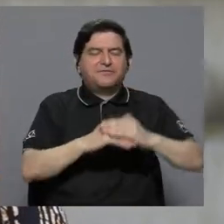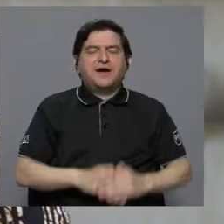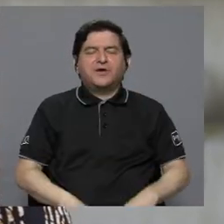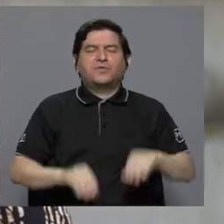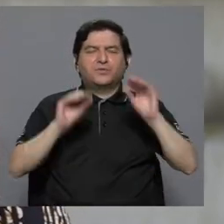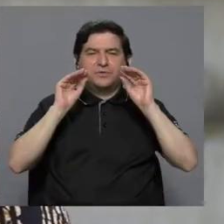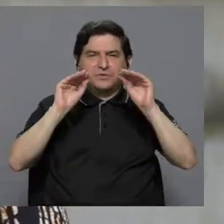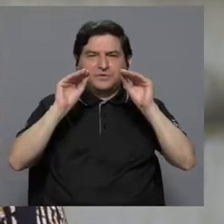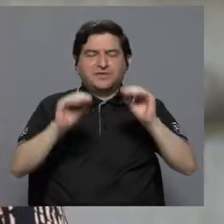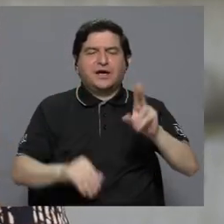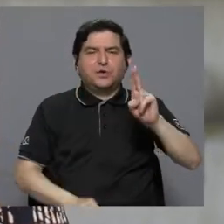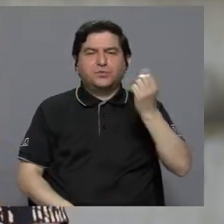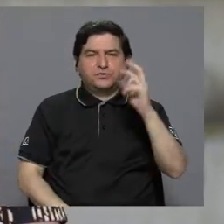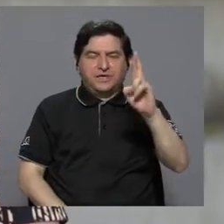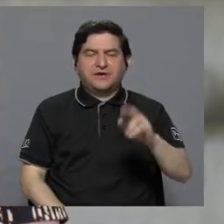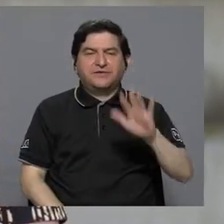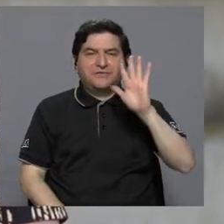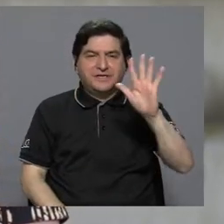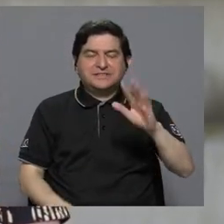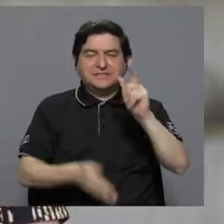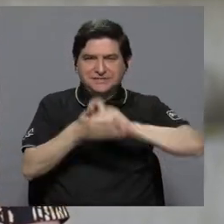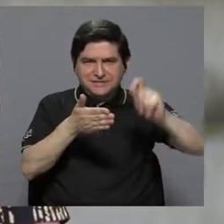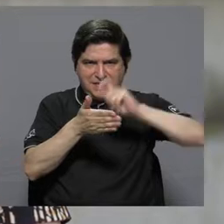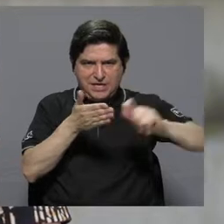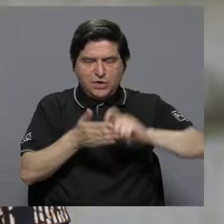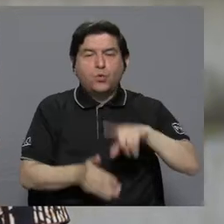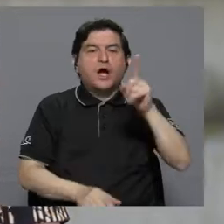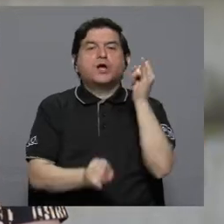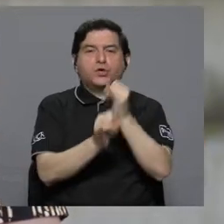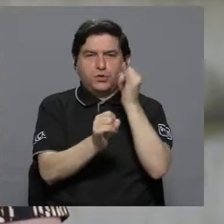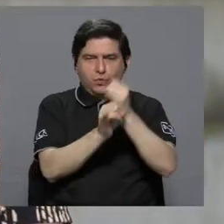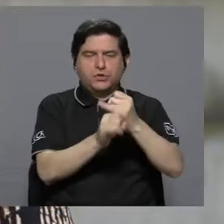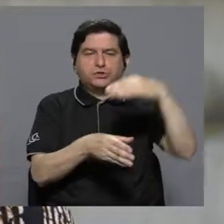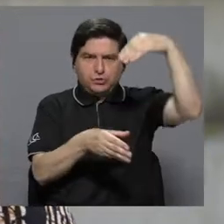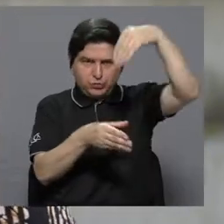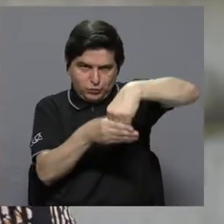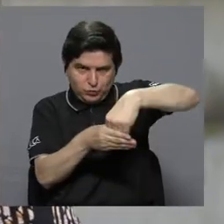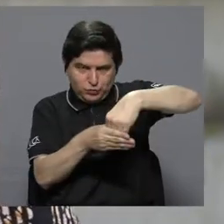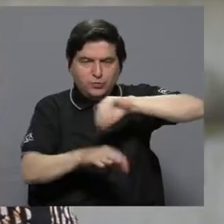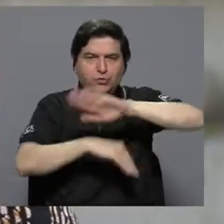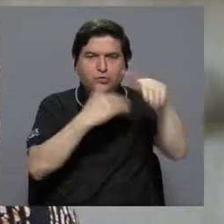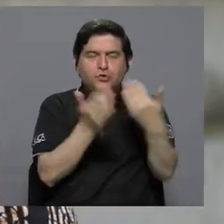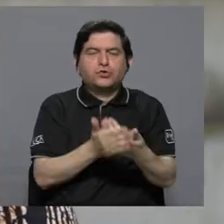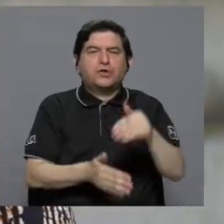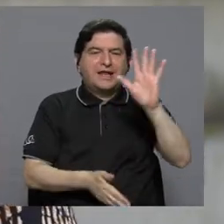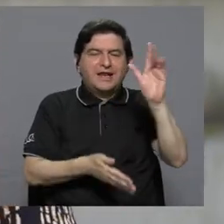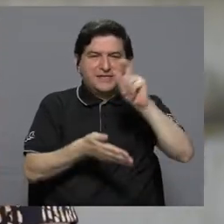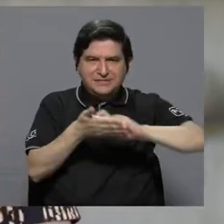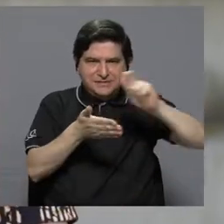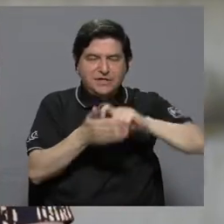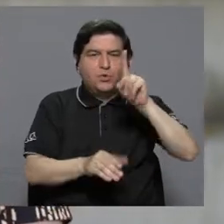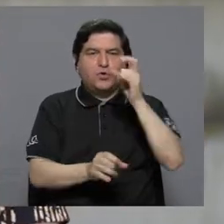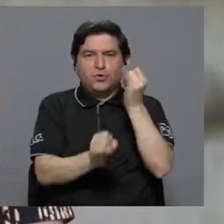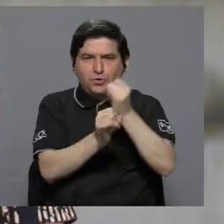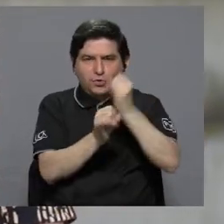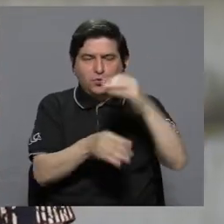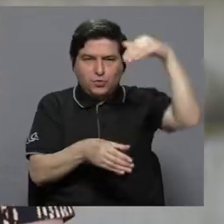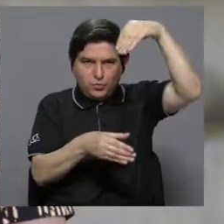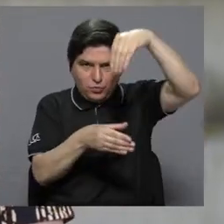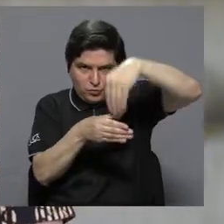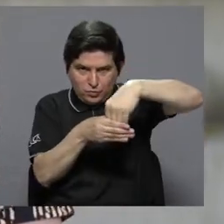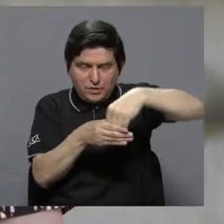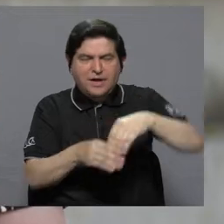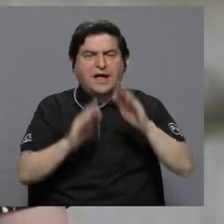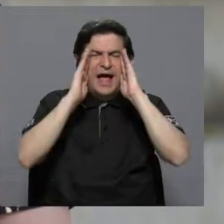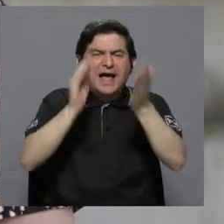la Universidad de Costa Rica se compone de cinco escuelas y un instituto. Todas las cinco escuelas y el instituto abocados entonces